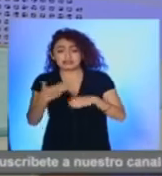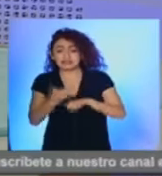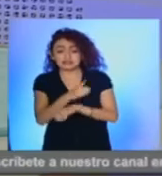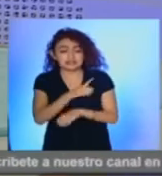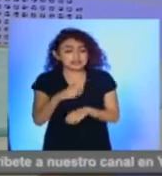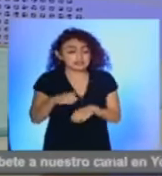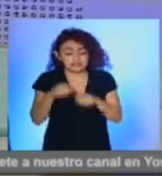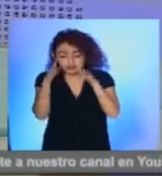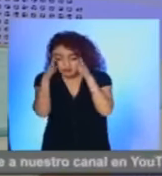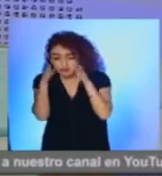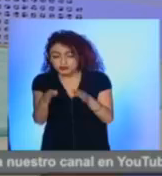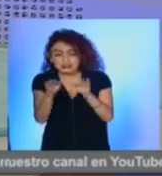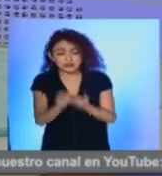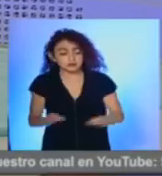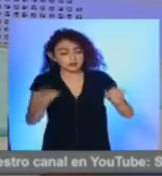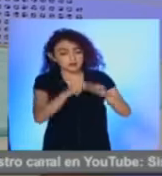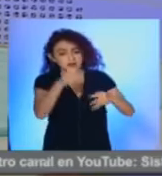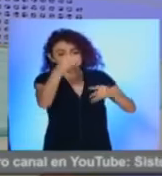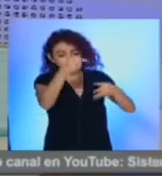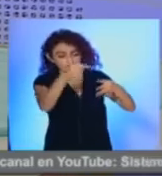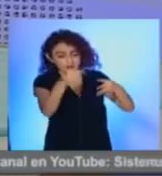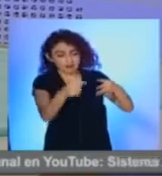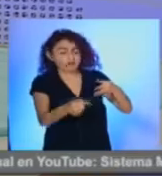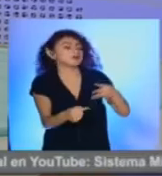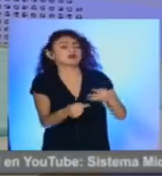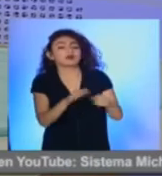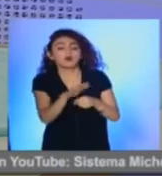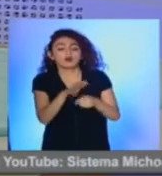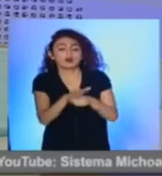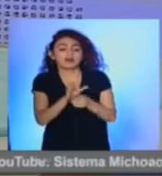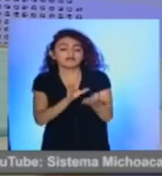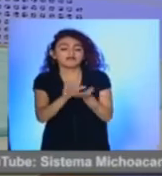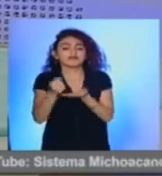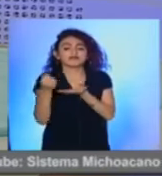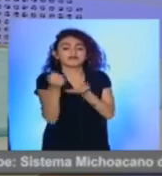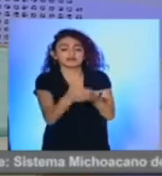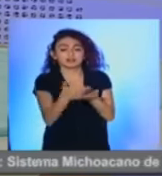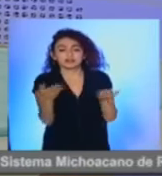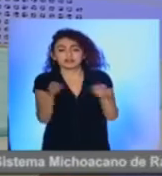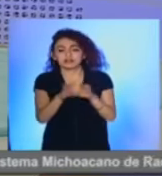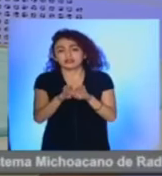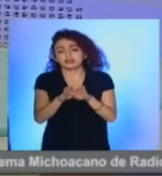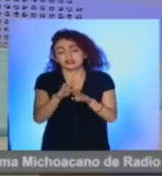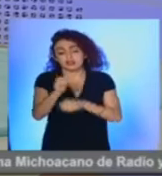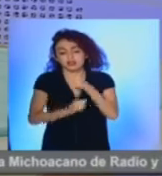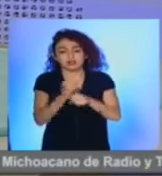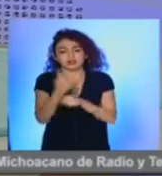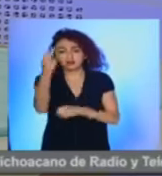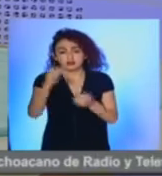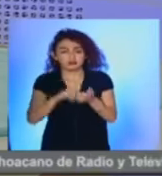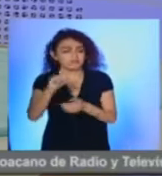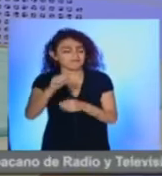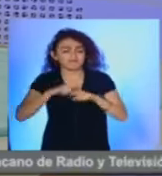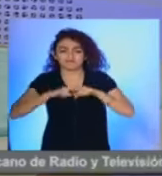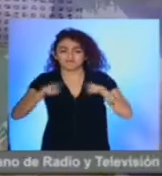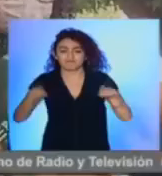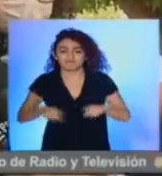tendrá que priorizar y sortear la tempestad financiera de este cierre de año de otra manera.